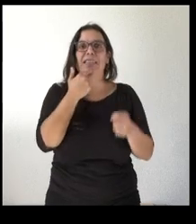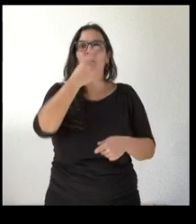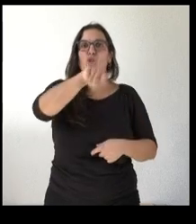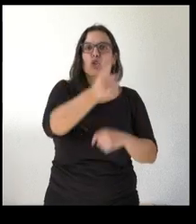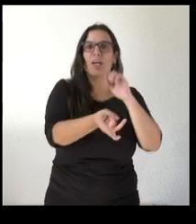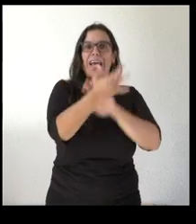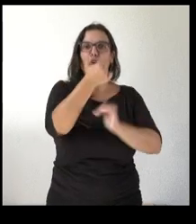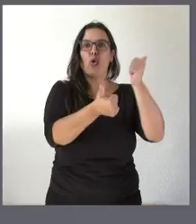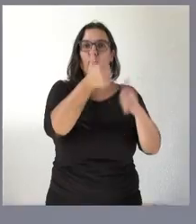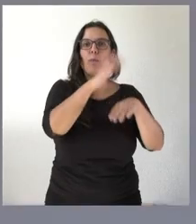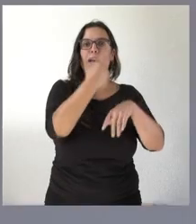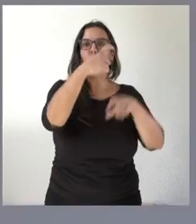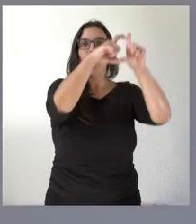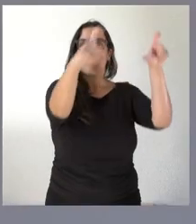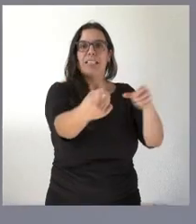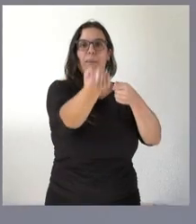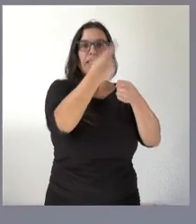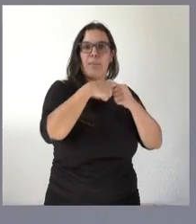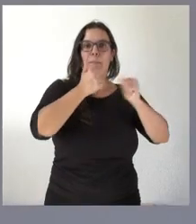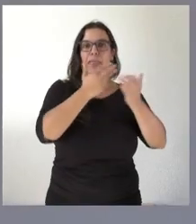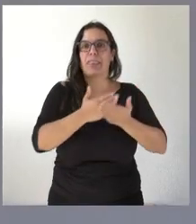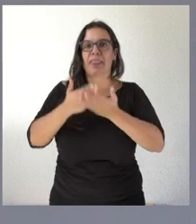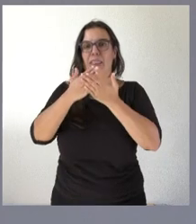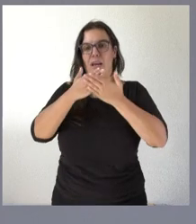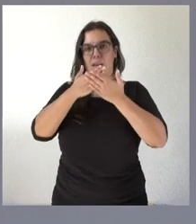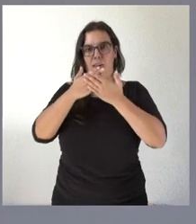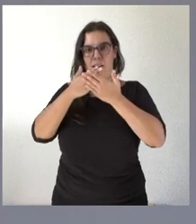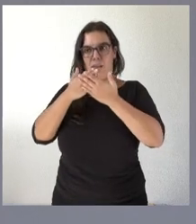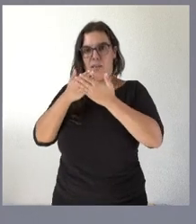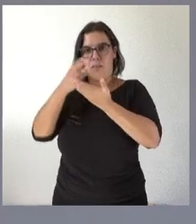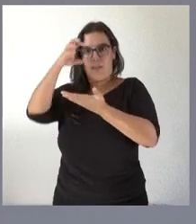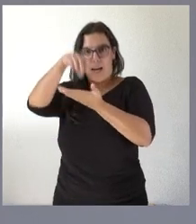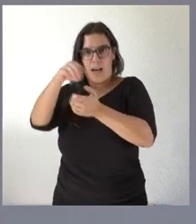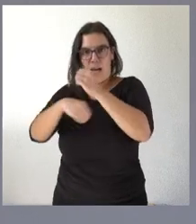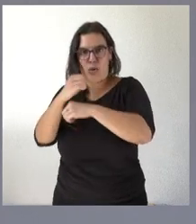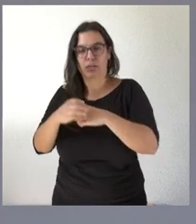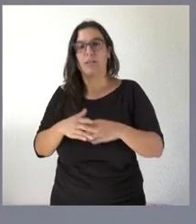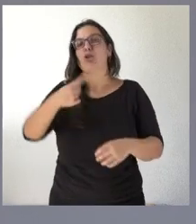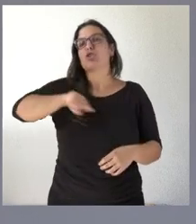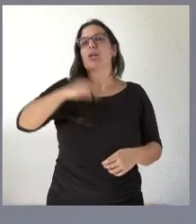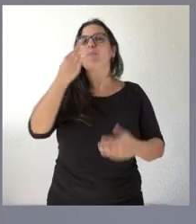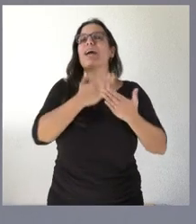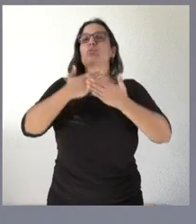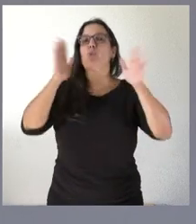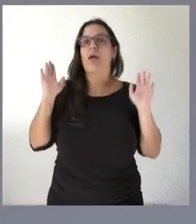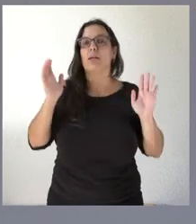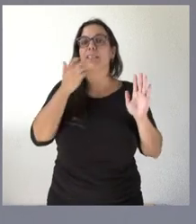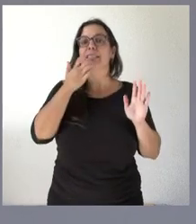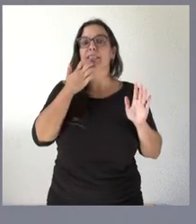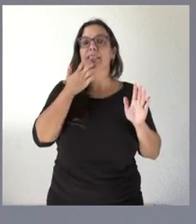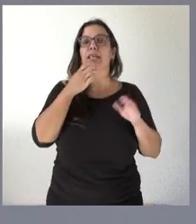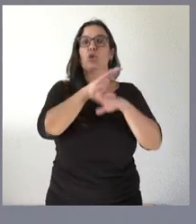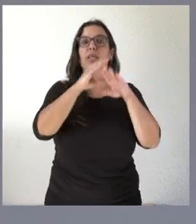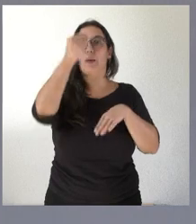ahora es que no bueno nuestra obligación es estudiarlo si para estudiarlo la consejería decide que el mejor cauce es una licitación